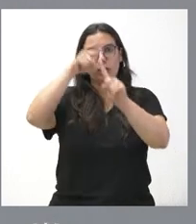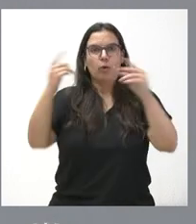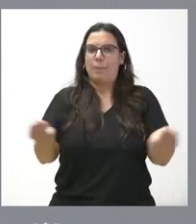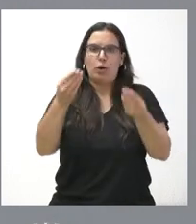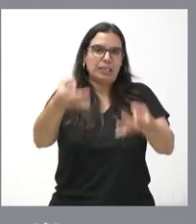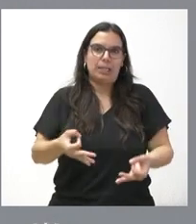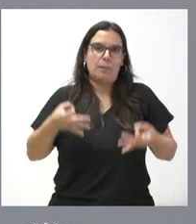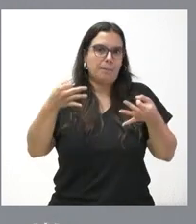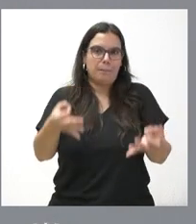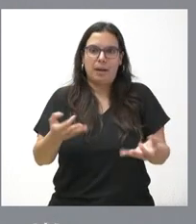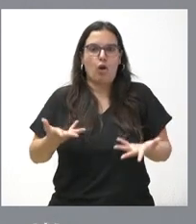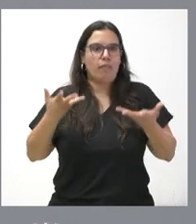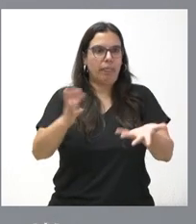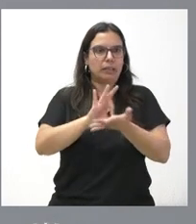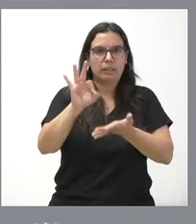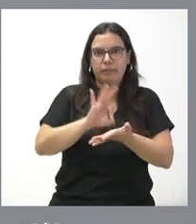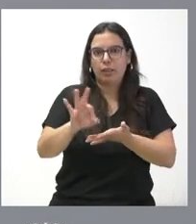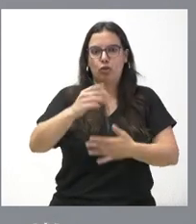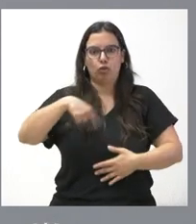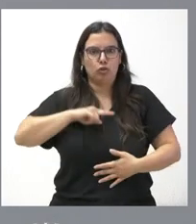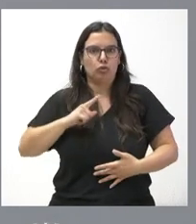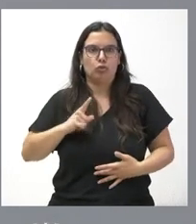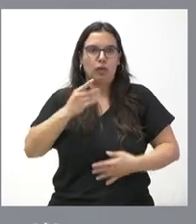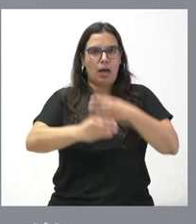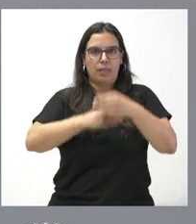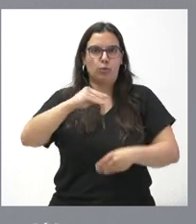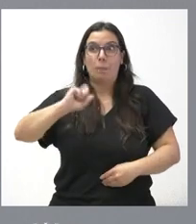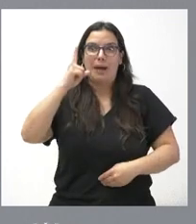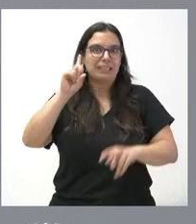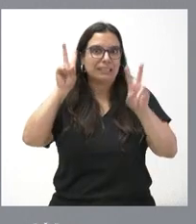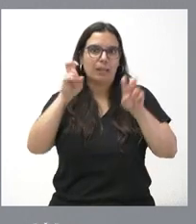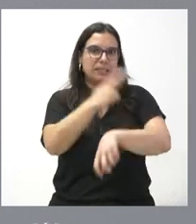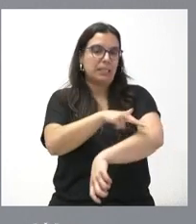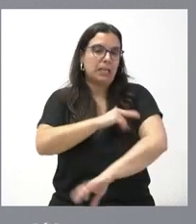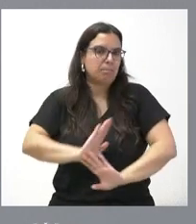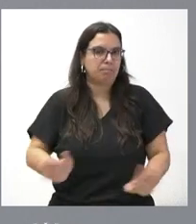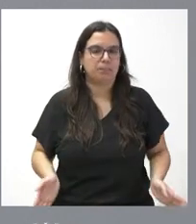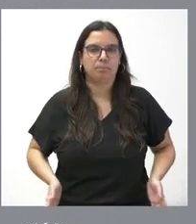las prestaciones de los servicios que hacemos en nuestra comunidad, especialmente en materia sanitaria.